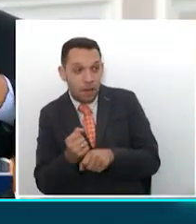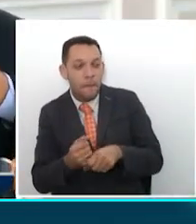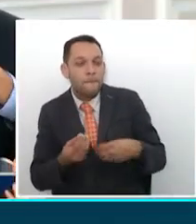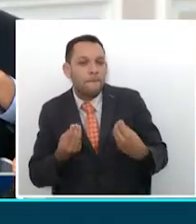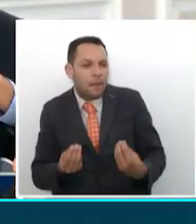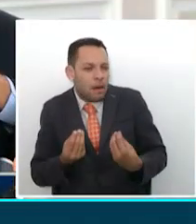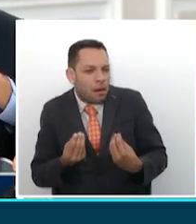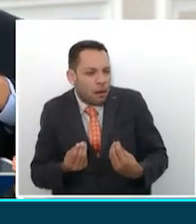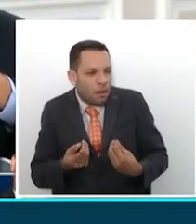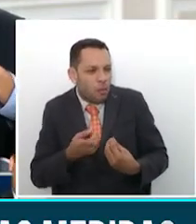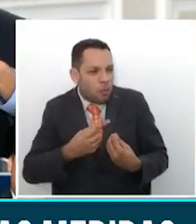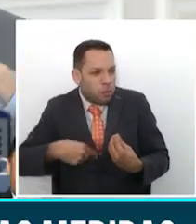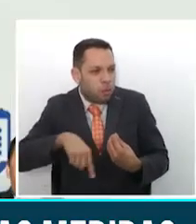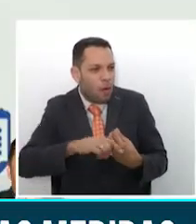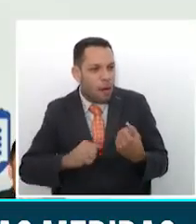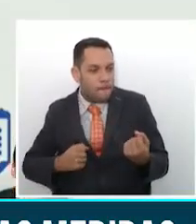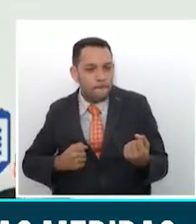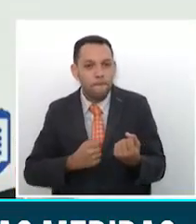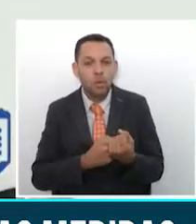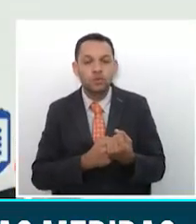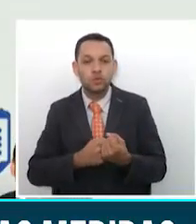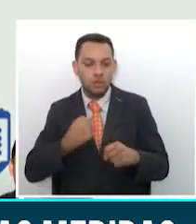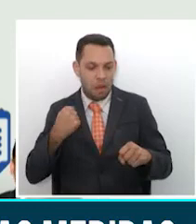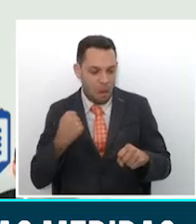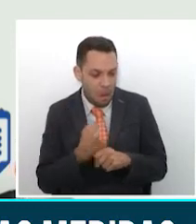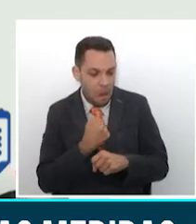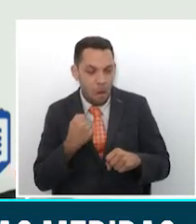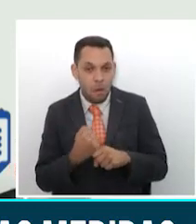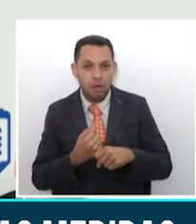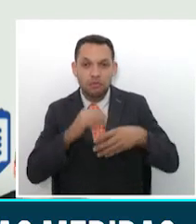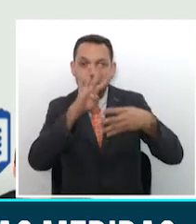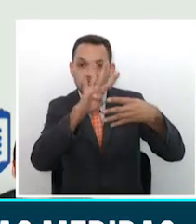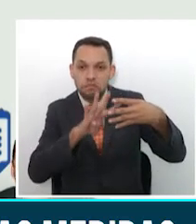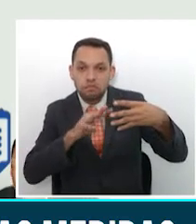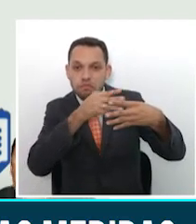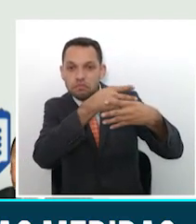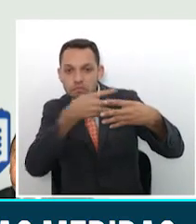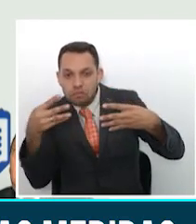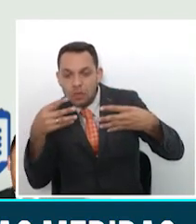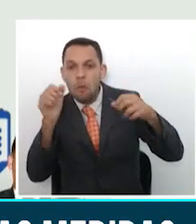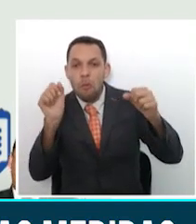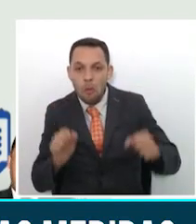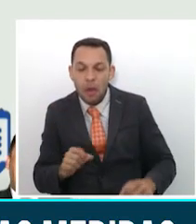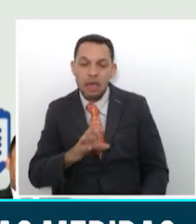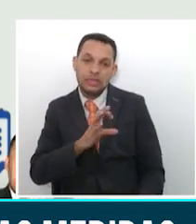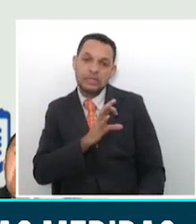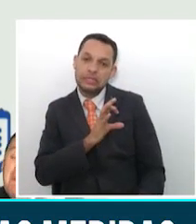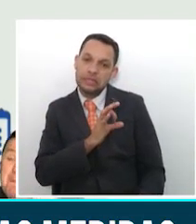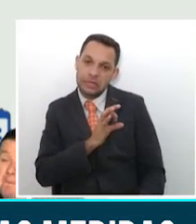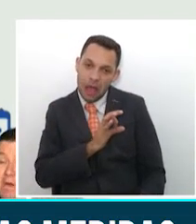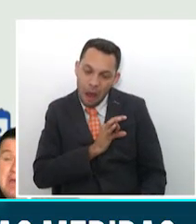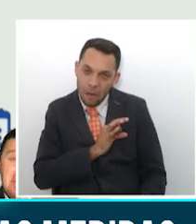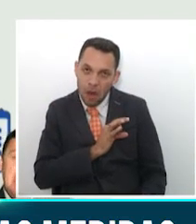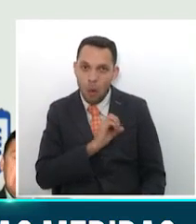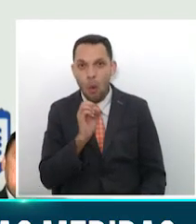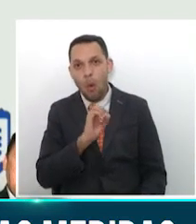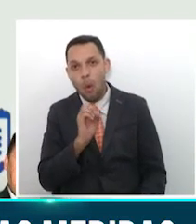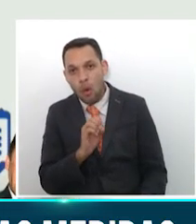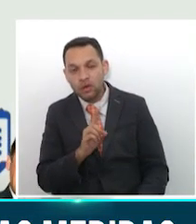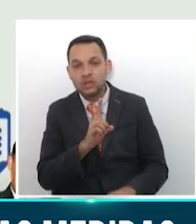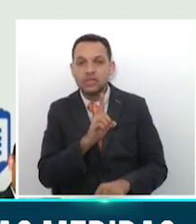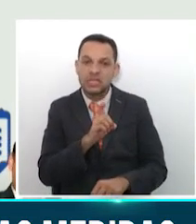utilizar todos los turnos que sean necesarios. Estamos hablando la posibilidad de usar turnos de seis,